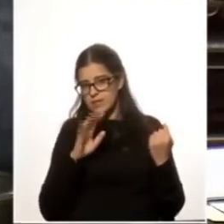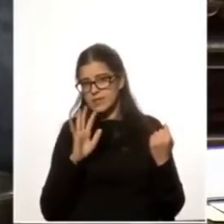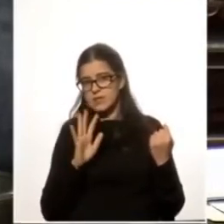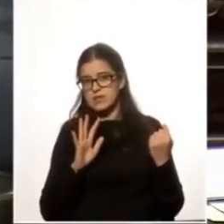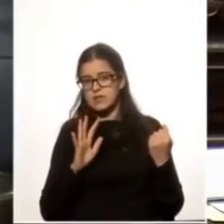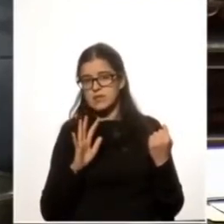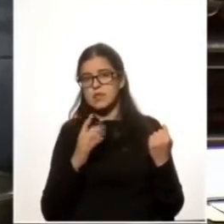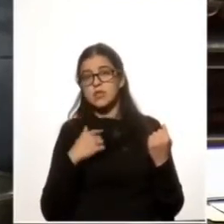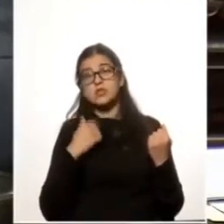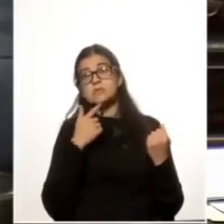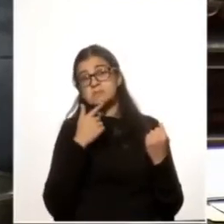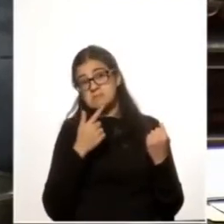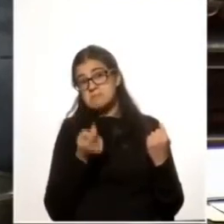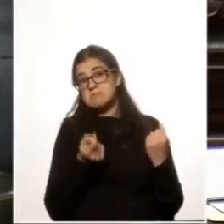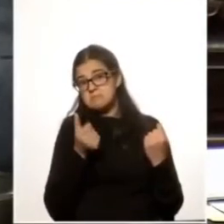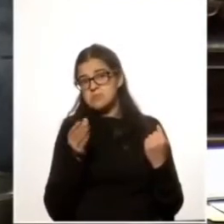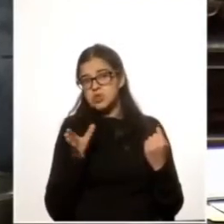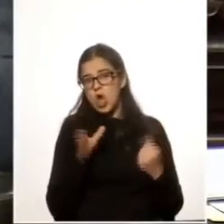todo